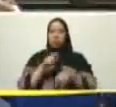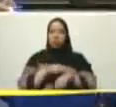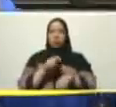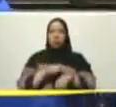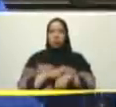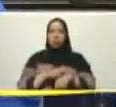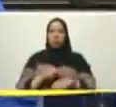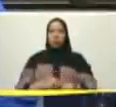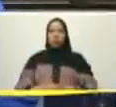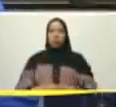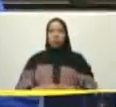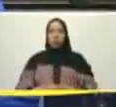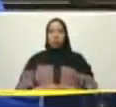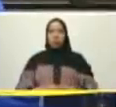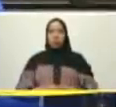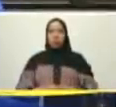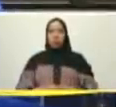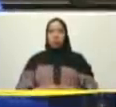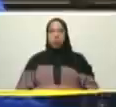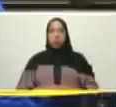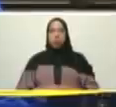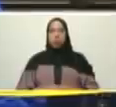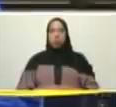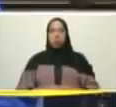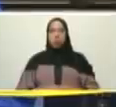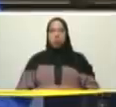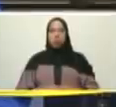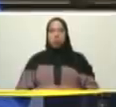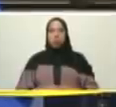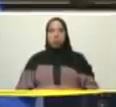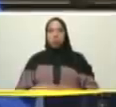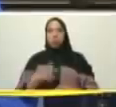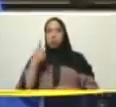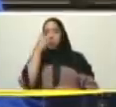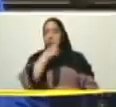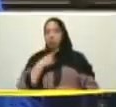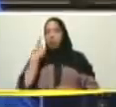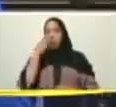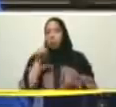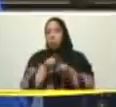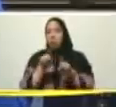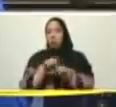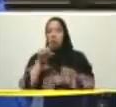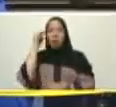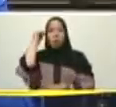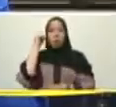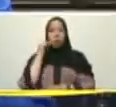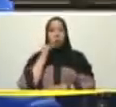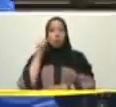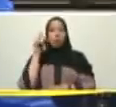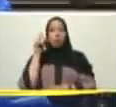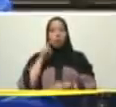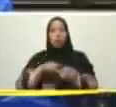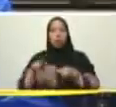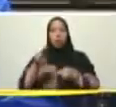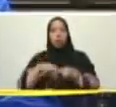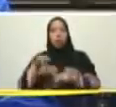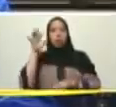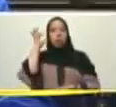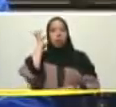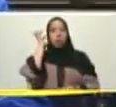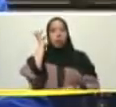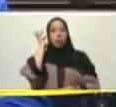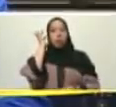que se gestó esa niña esa niña se parecía mucho a Bolívar físicamente si usted